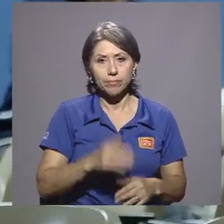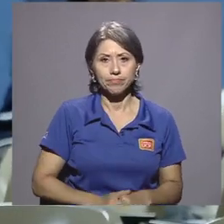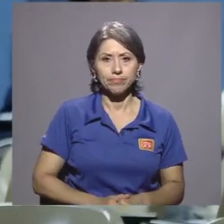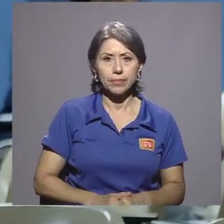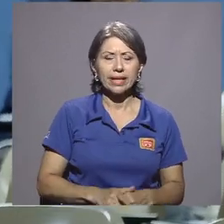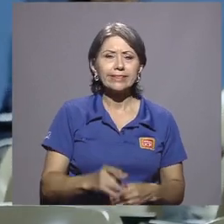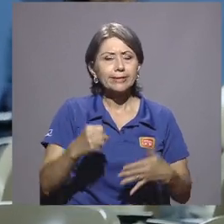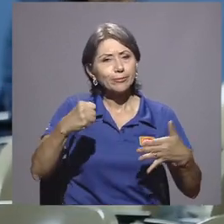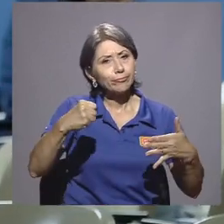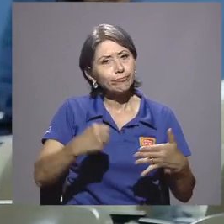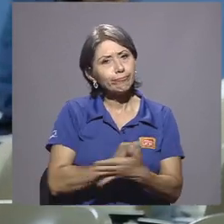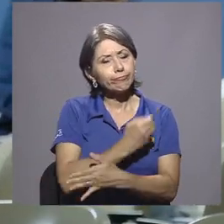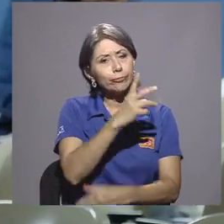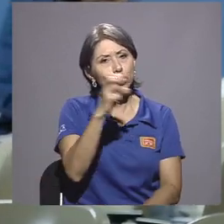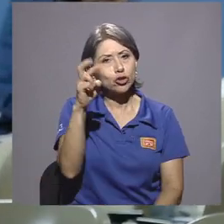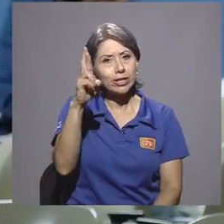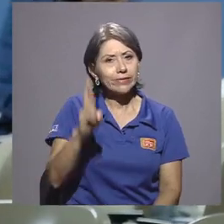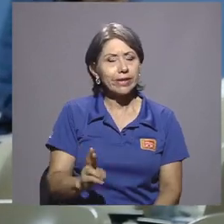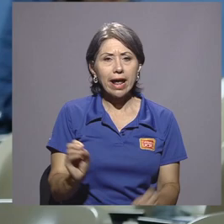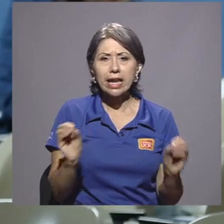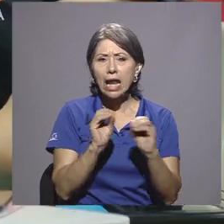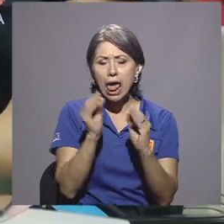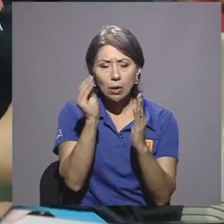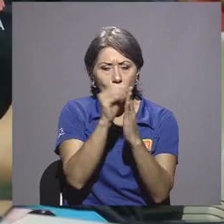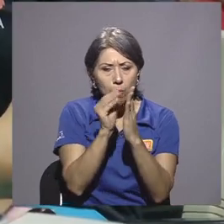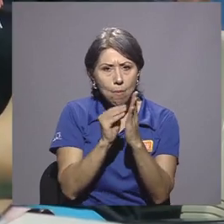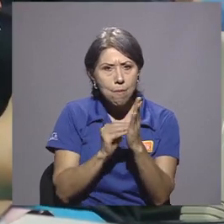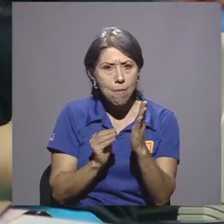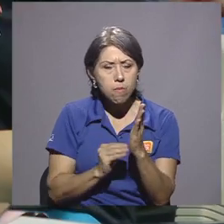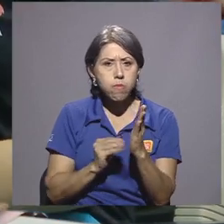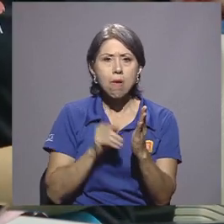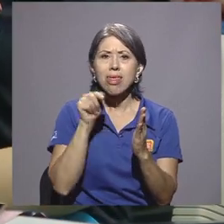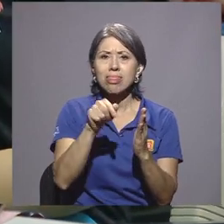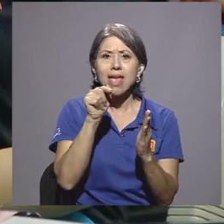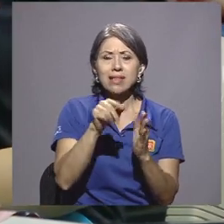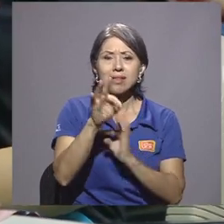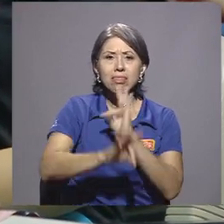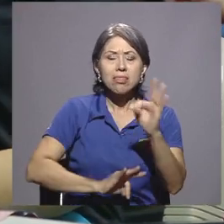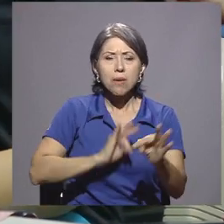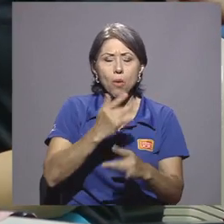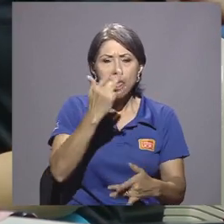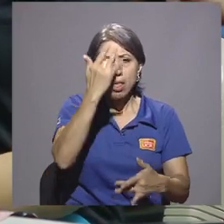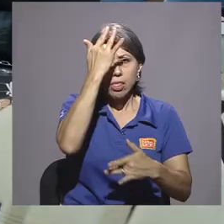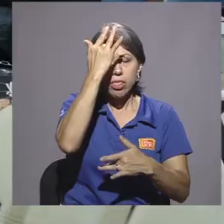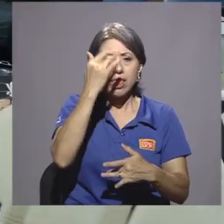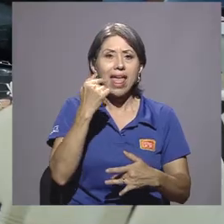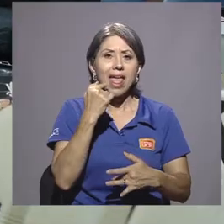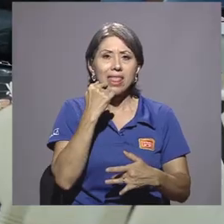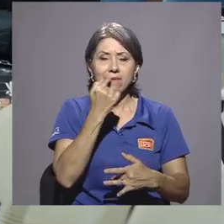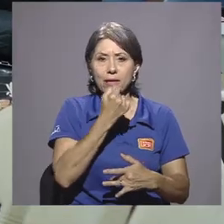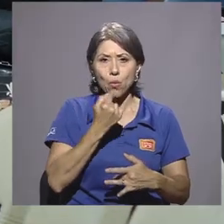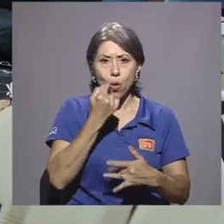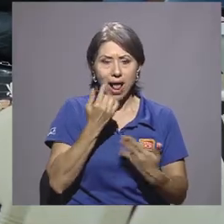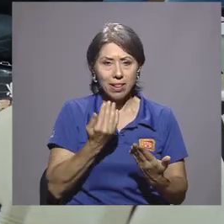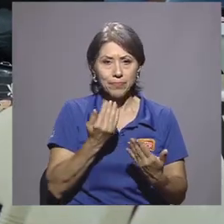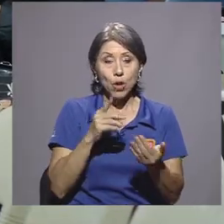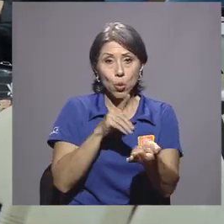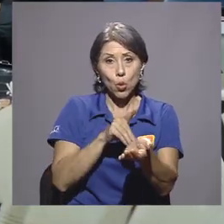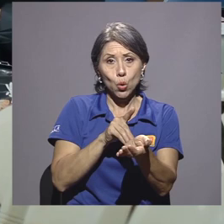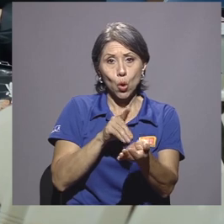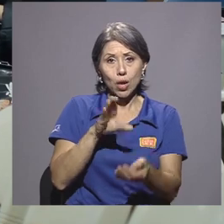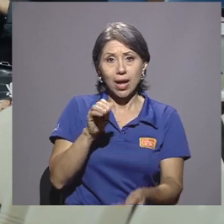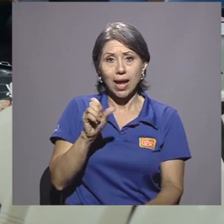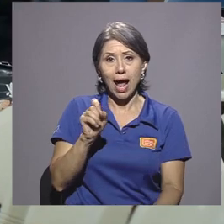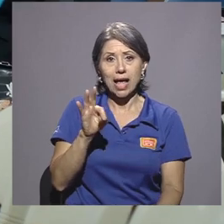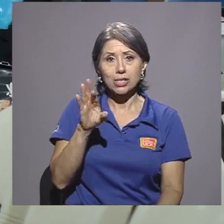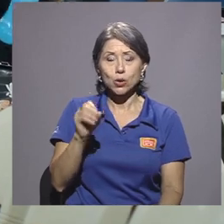Lo lamentable es que en Costa Rica no se llevan registros de este tipo de padecimientos a nivel bucal y de acuerdo con el doctor